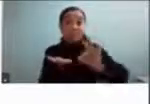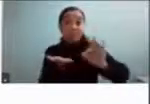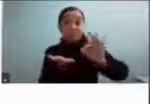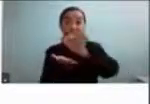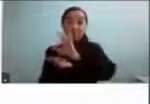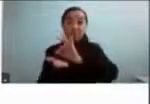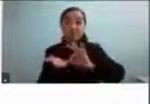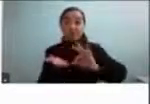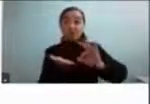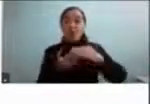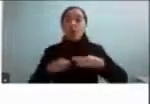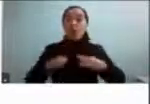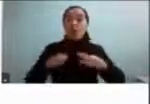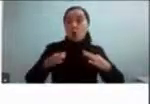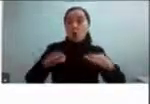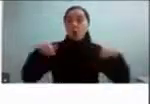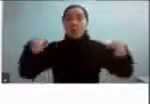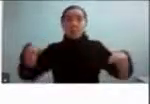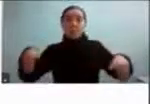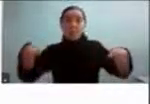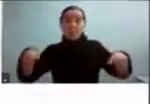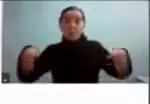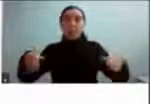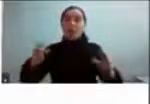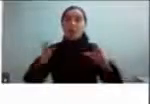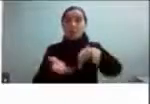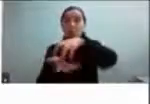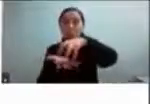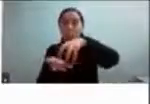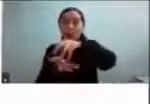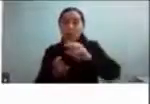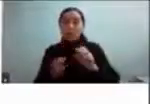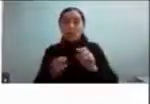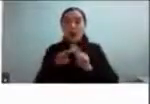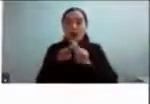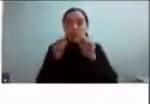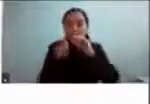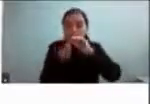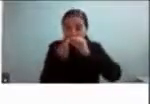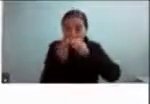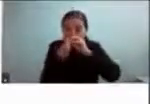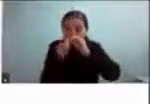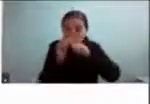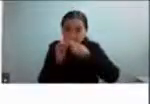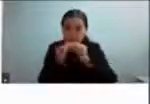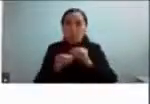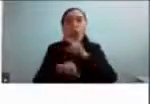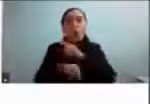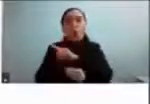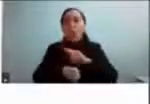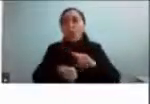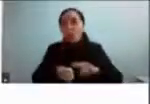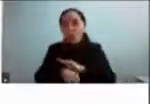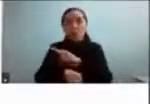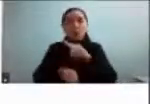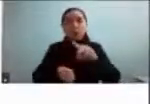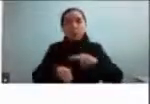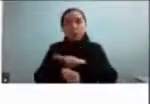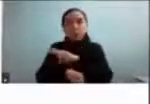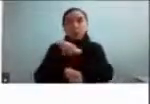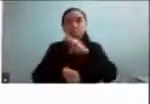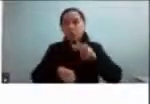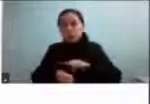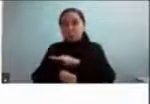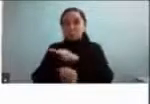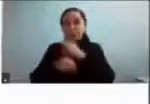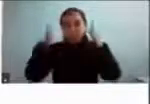casas, diseñando pueblos, haciendo miniaturas de cosas y podía estar horas hiper enfocada, hiper concentrada en